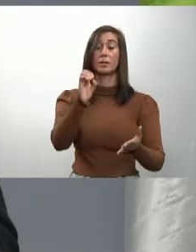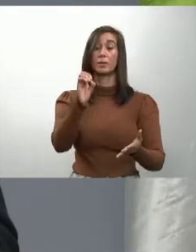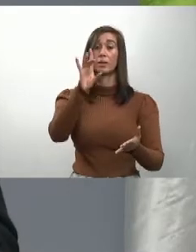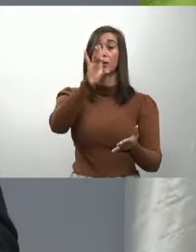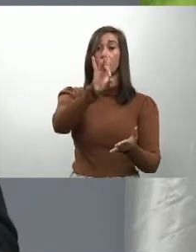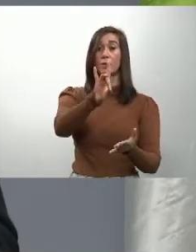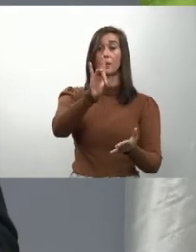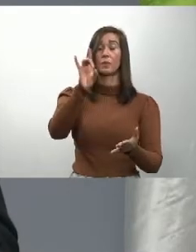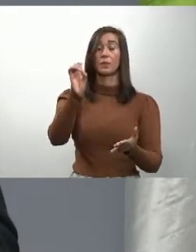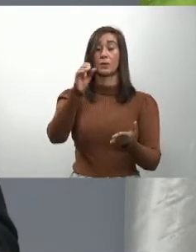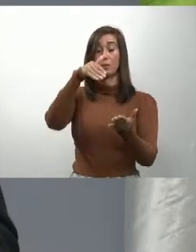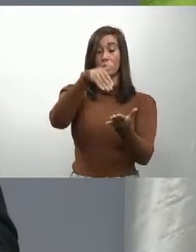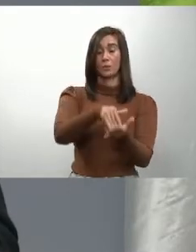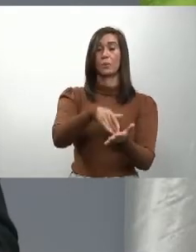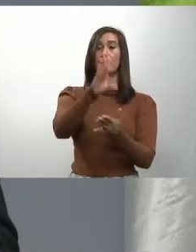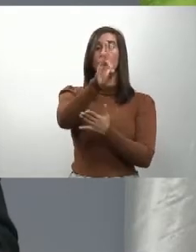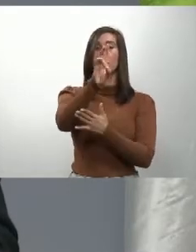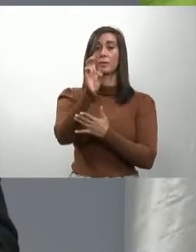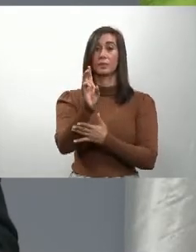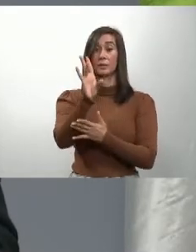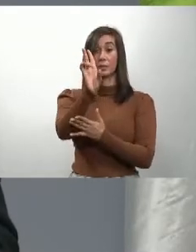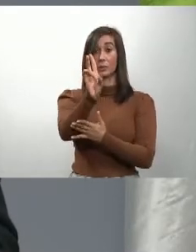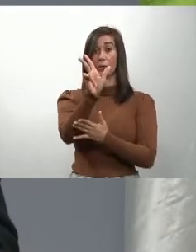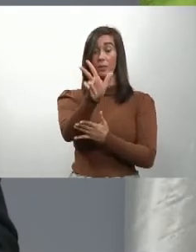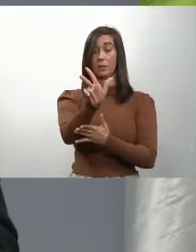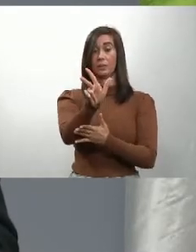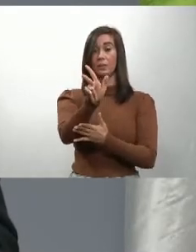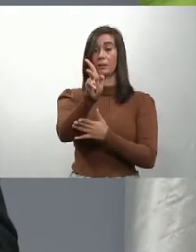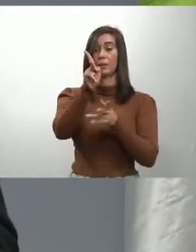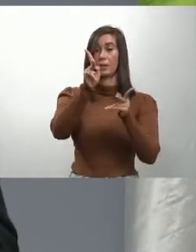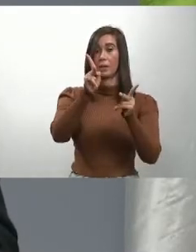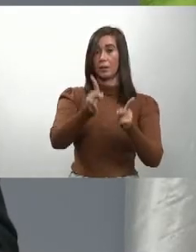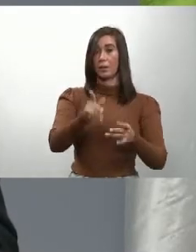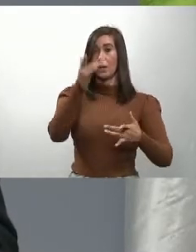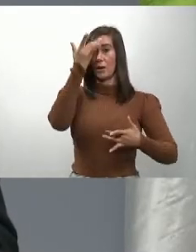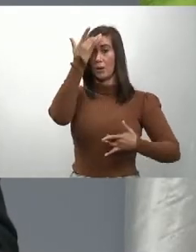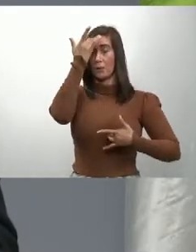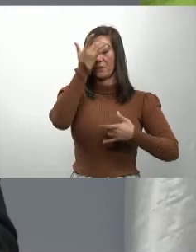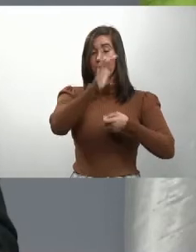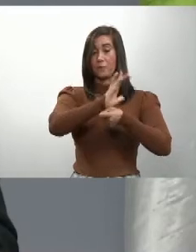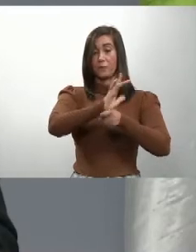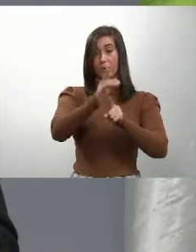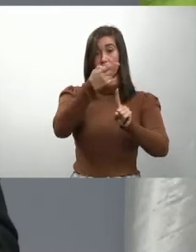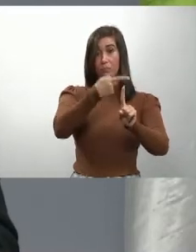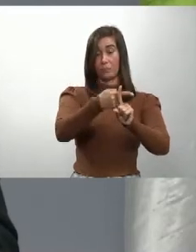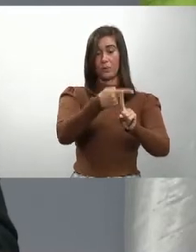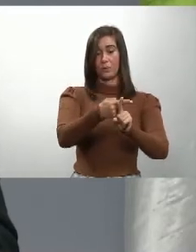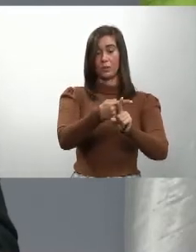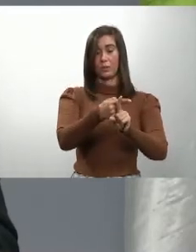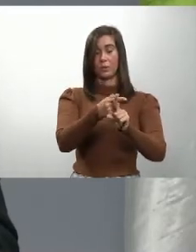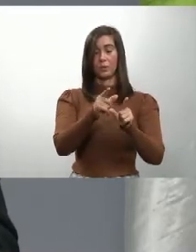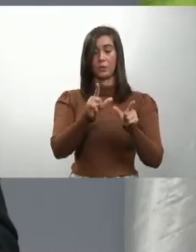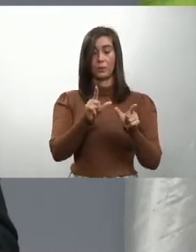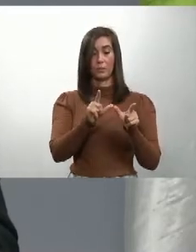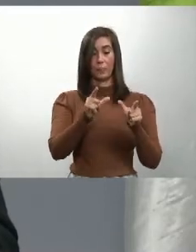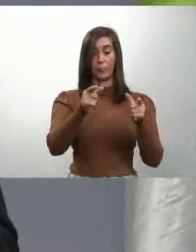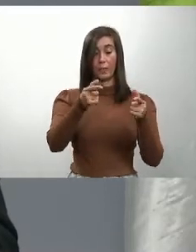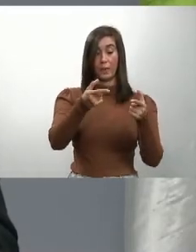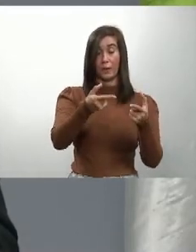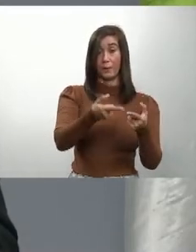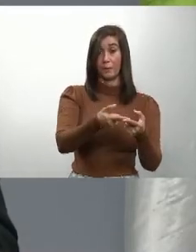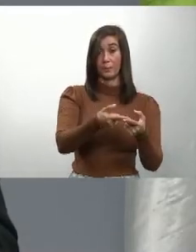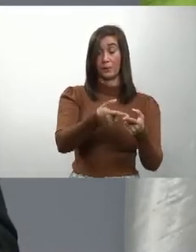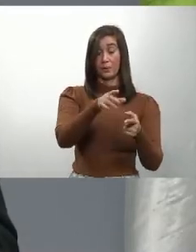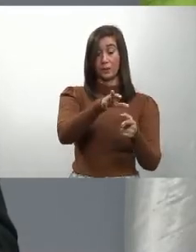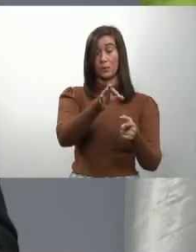.773 casos confirmados, de los cuales solo en el día de